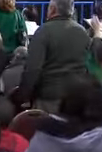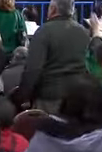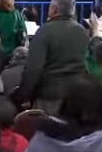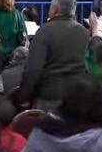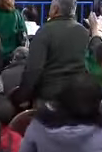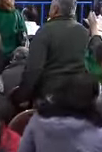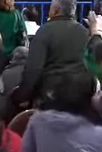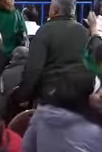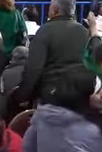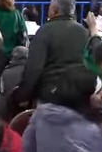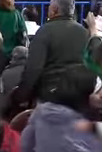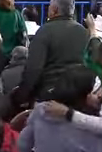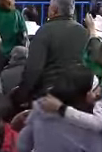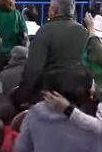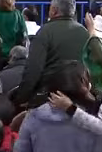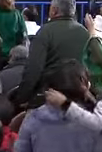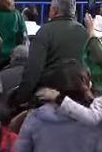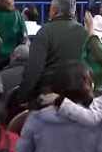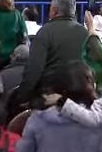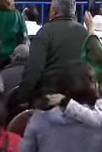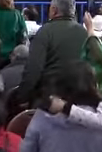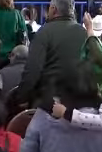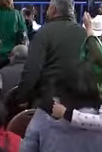Como estamos en San Luis Potosí